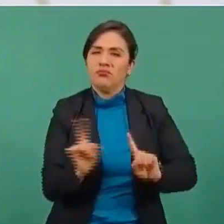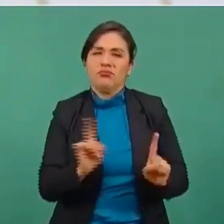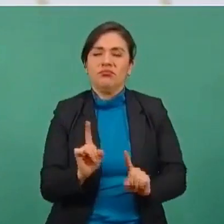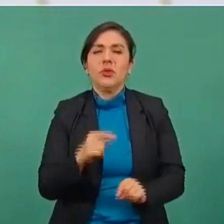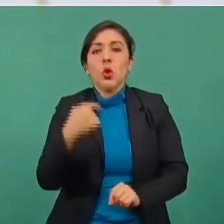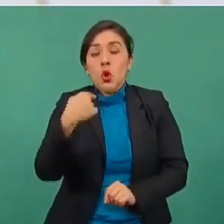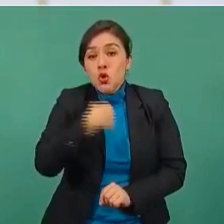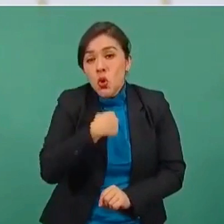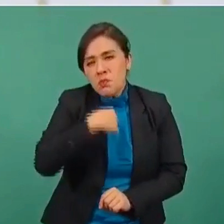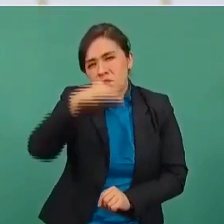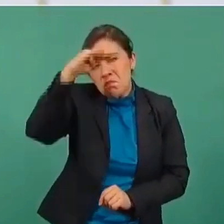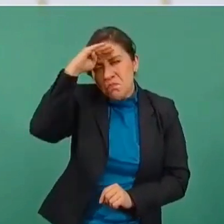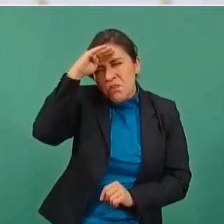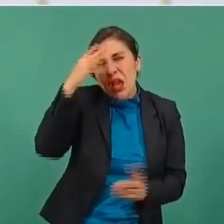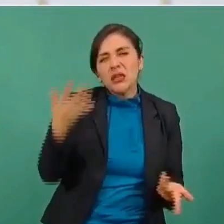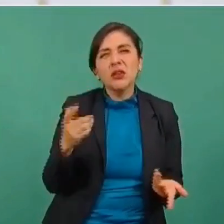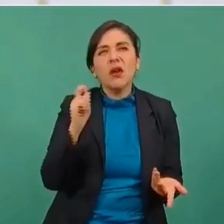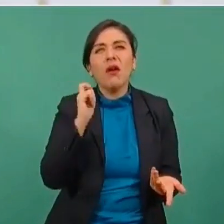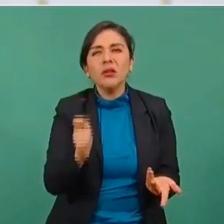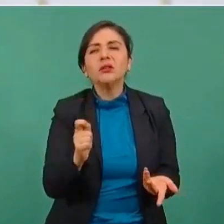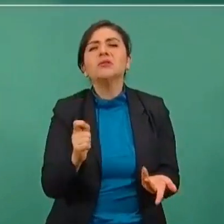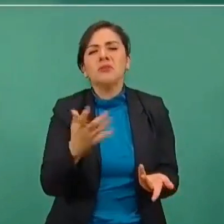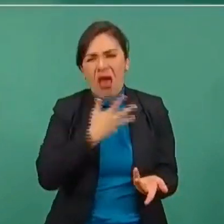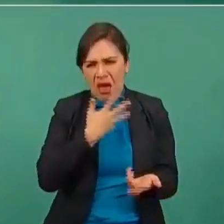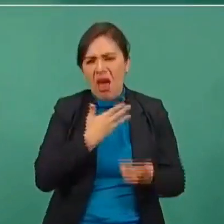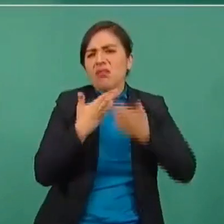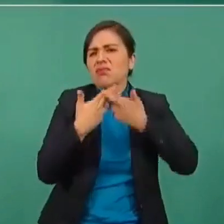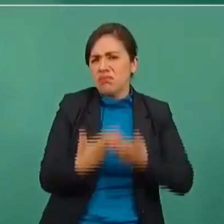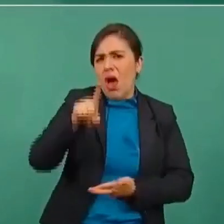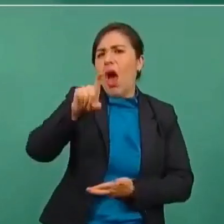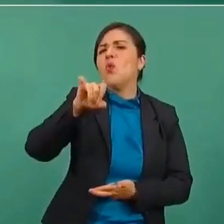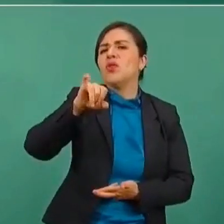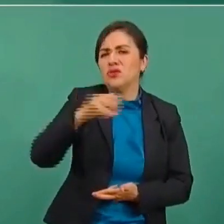considero que nos va a alcanzar el agua